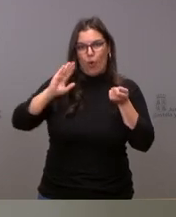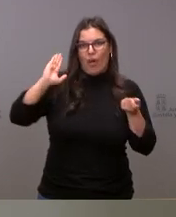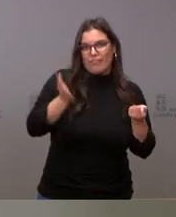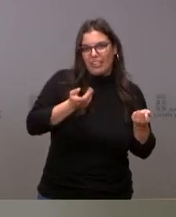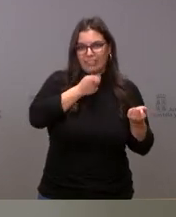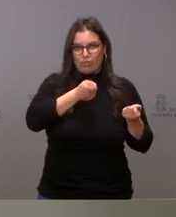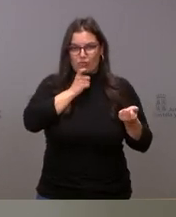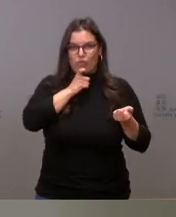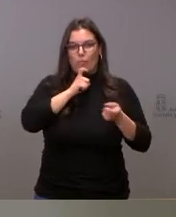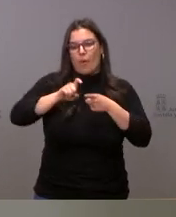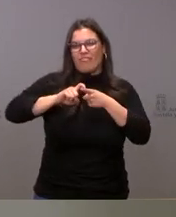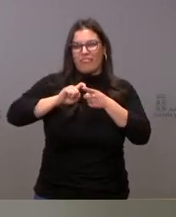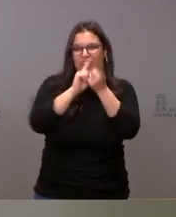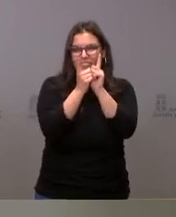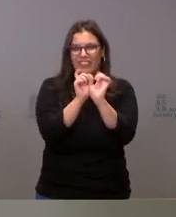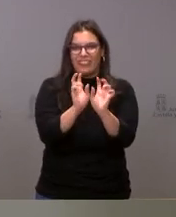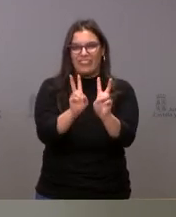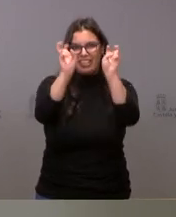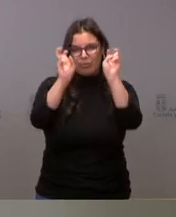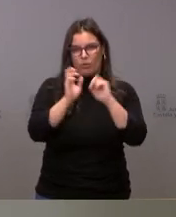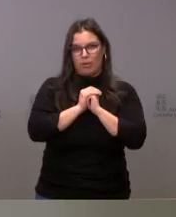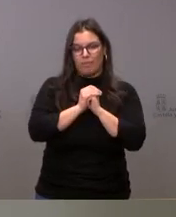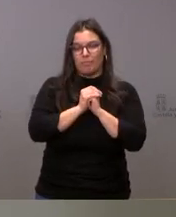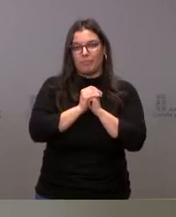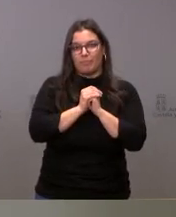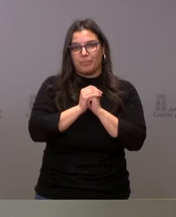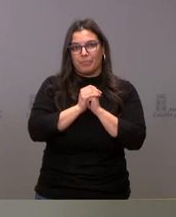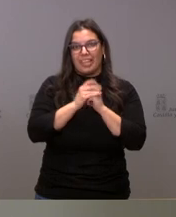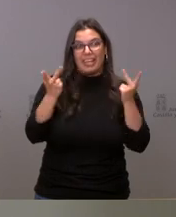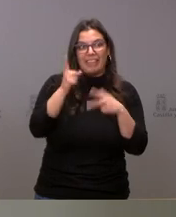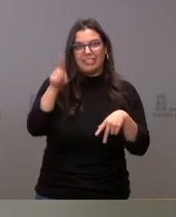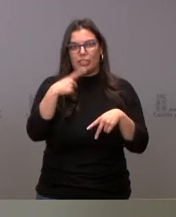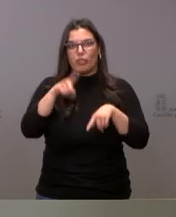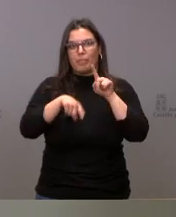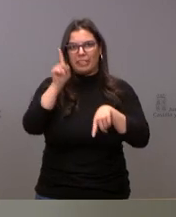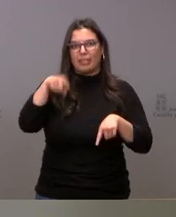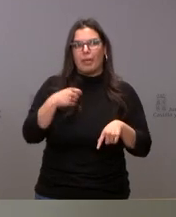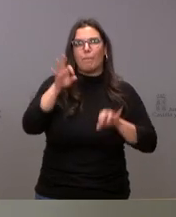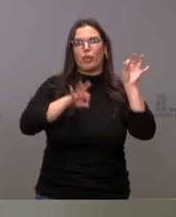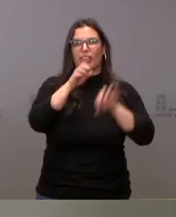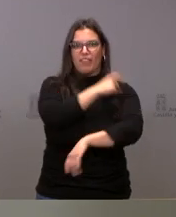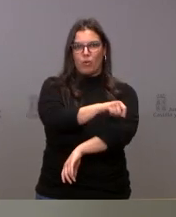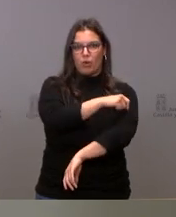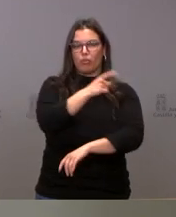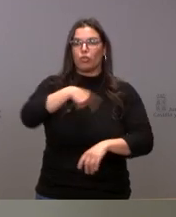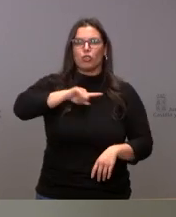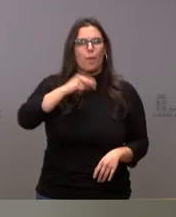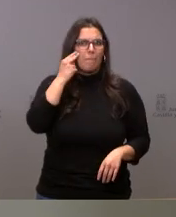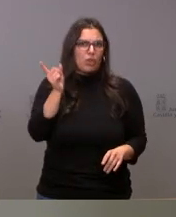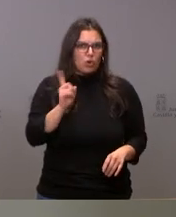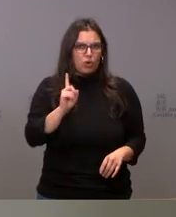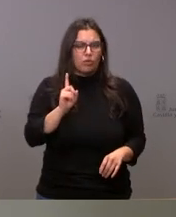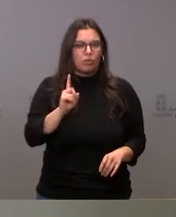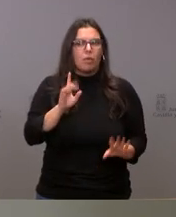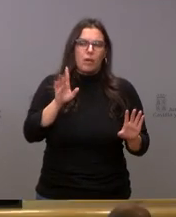pandemia y qué gravedad tiene la pandemia. Entonces, estamos, no con miedo, no con miedo, pero sí con